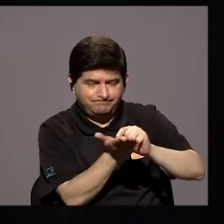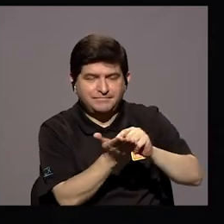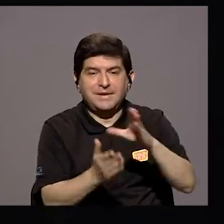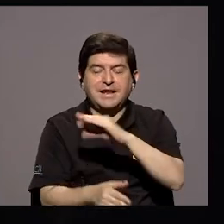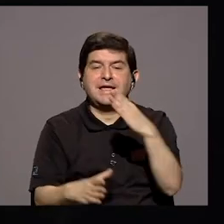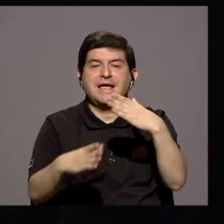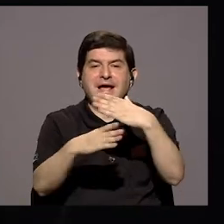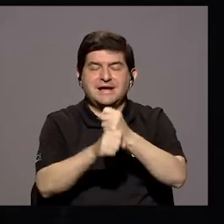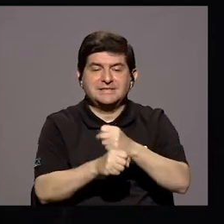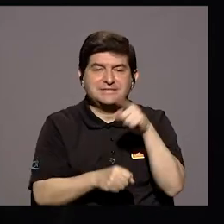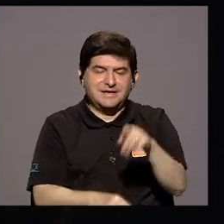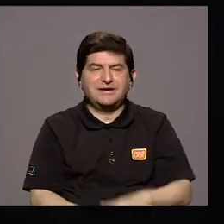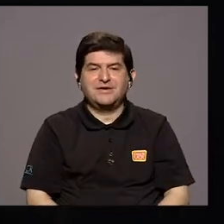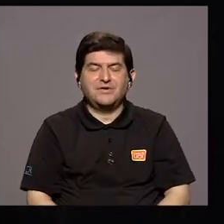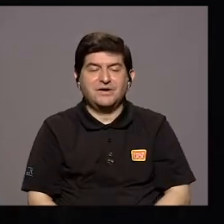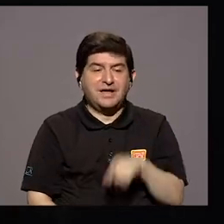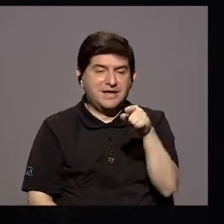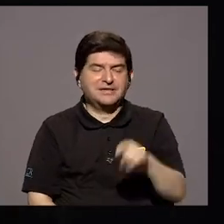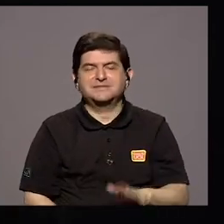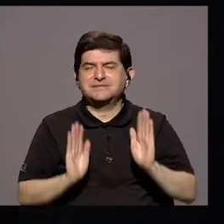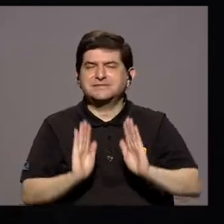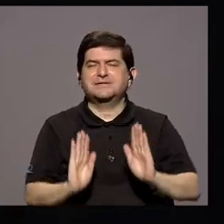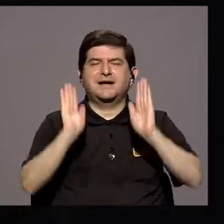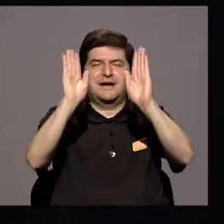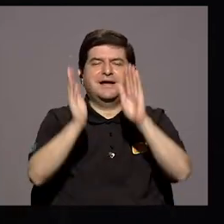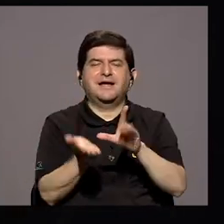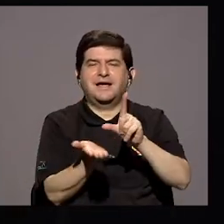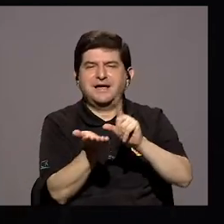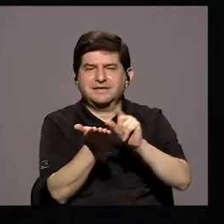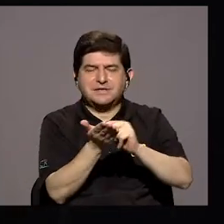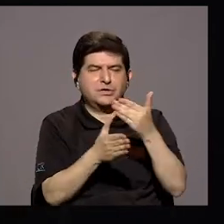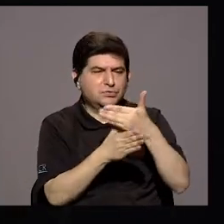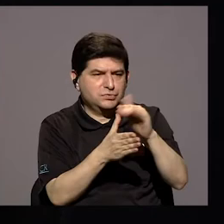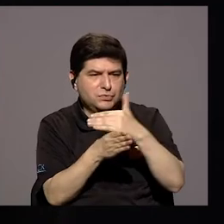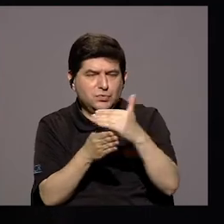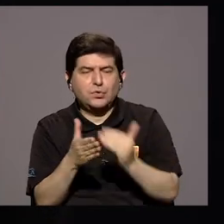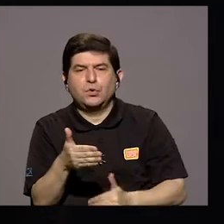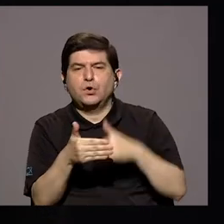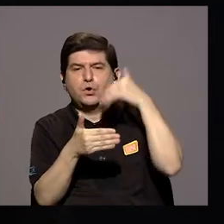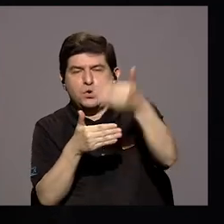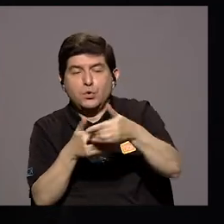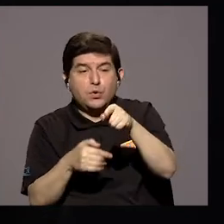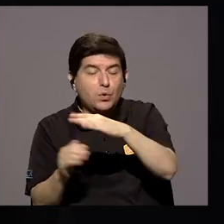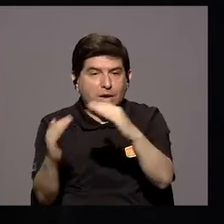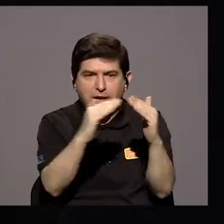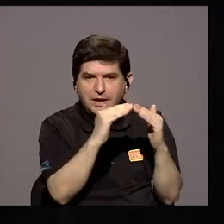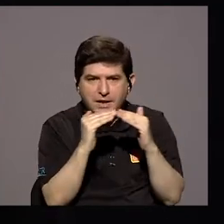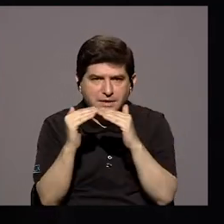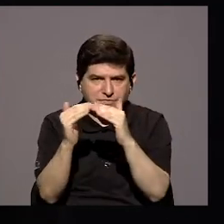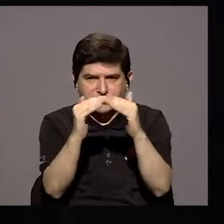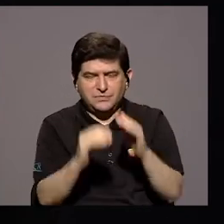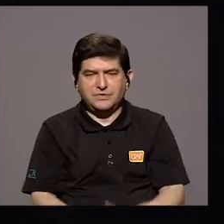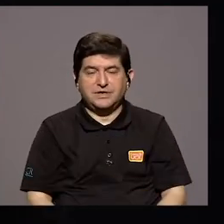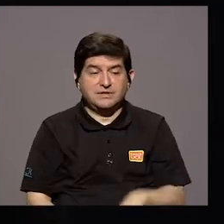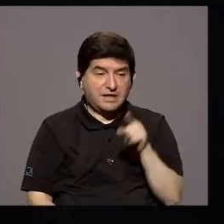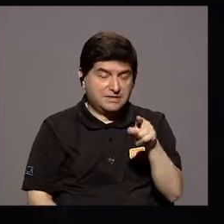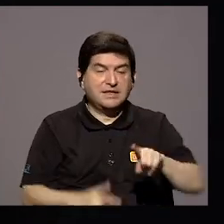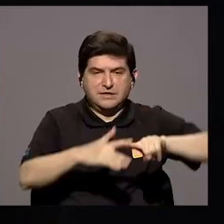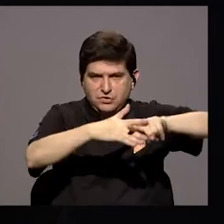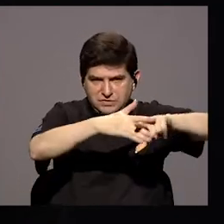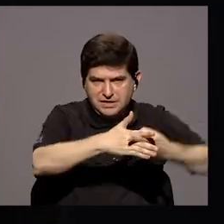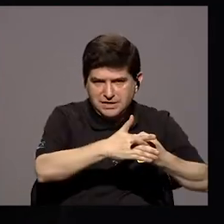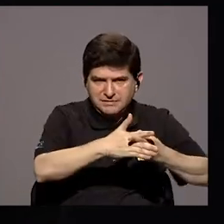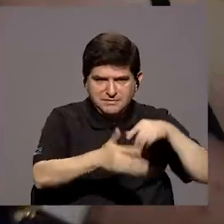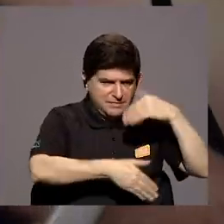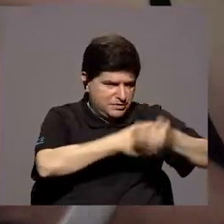Publicarlo Y Hacerlo En Estas Maravillosas Publicaciones Que Se Distribuyen Después En Esas Comunidades De Las Cuales